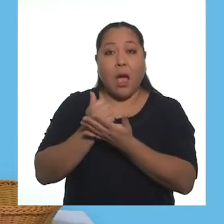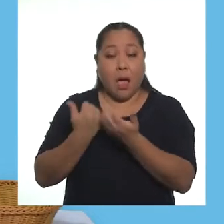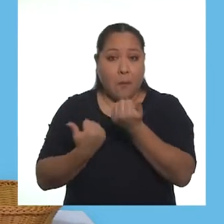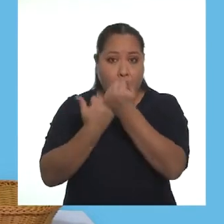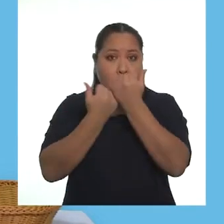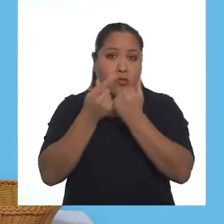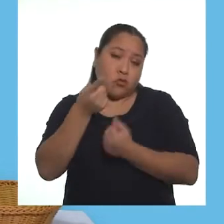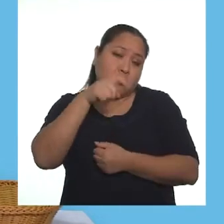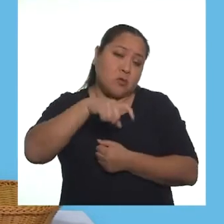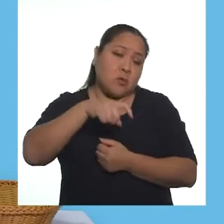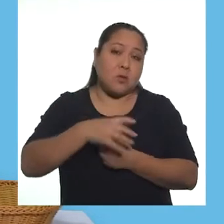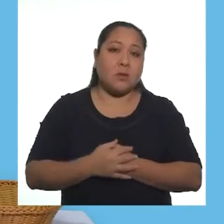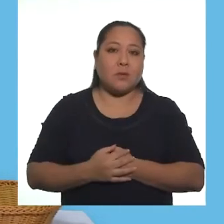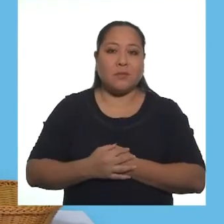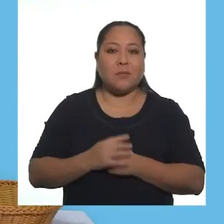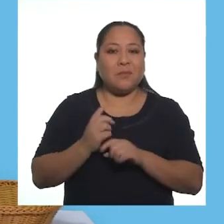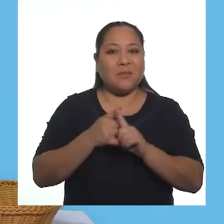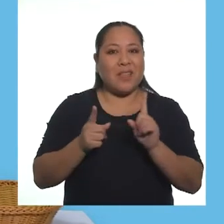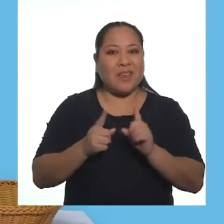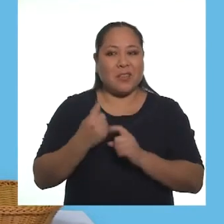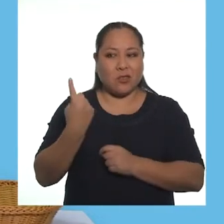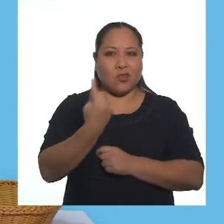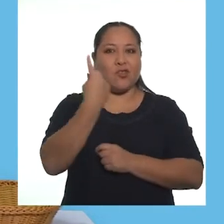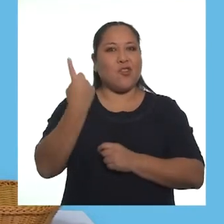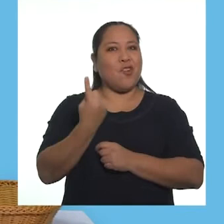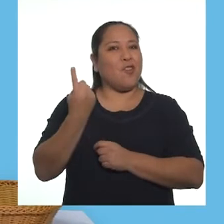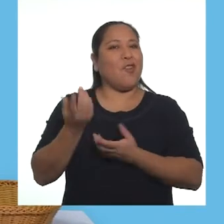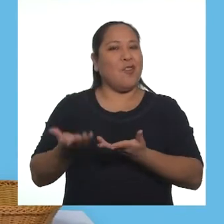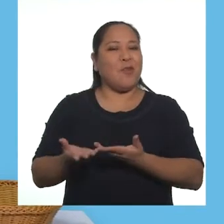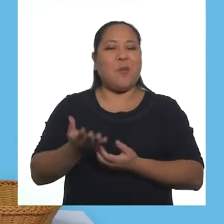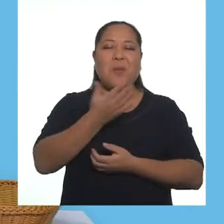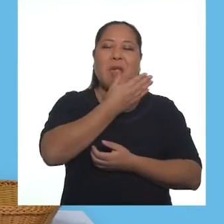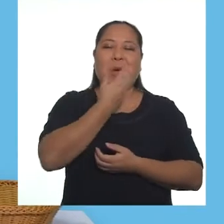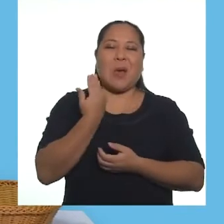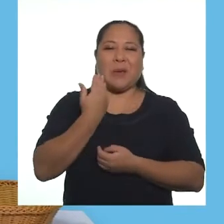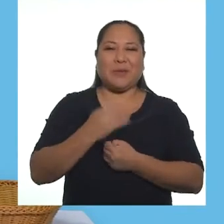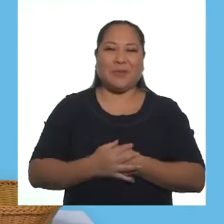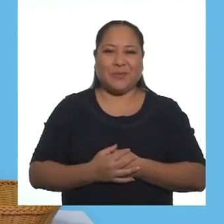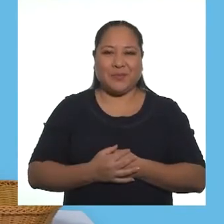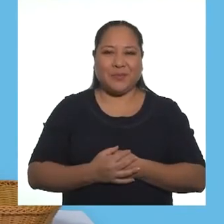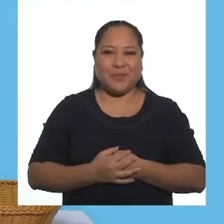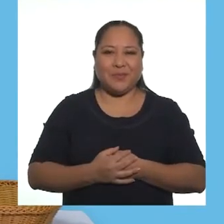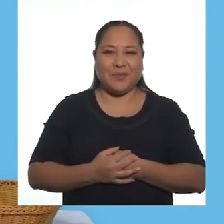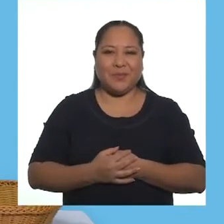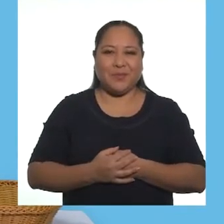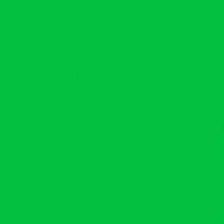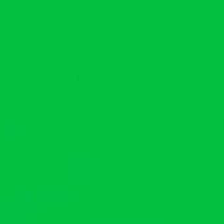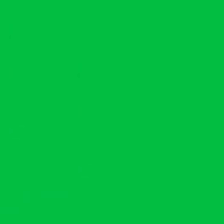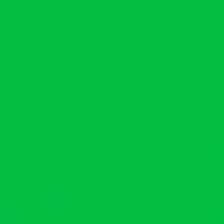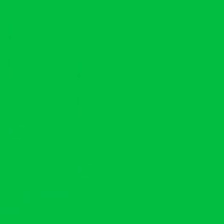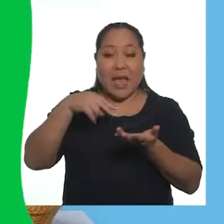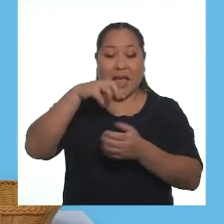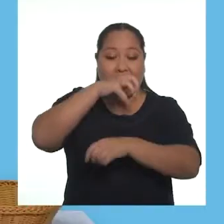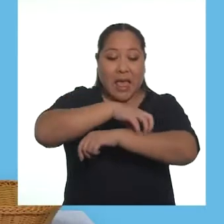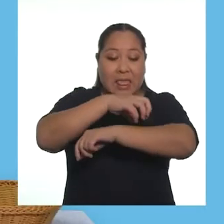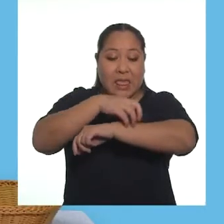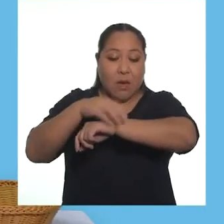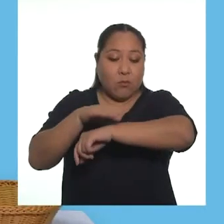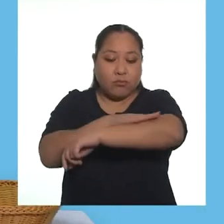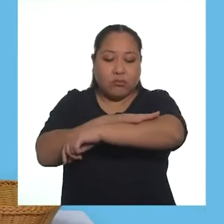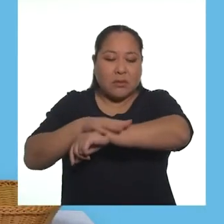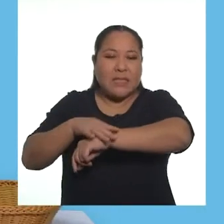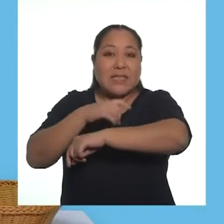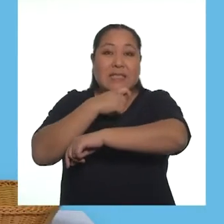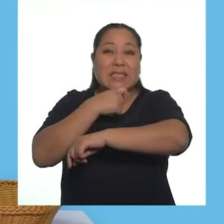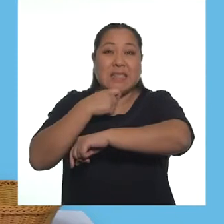Bríndenle su apoyo si es necesario. Pero si lo hace con autonomía, mejor. Cuando